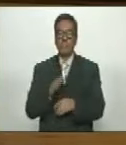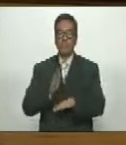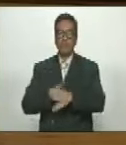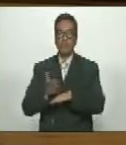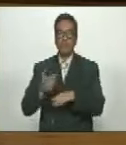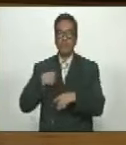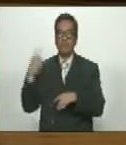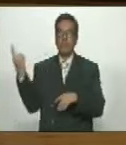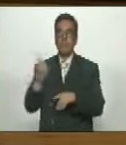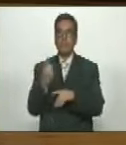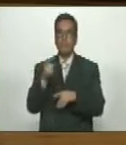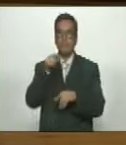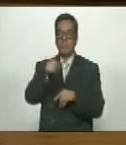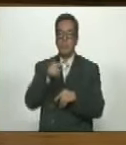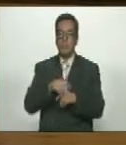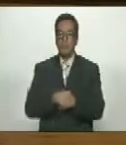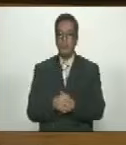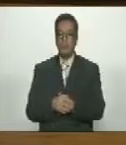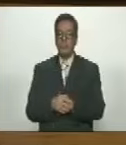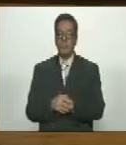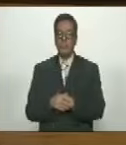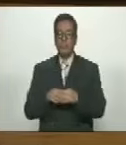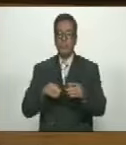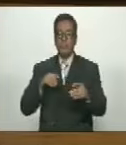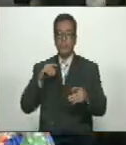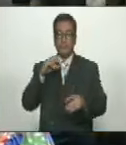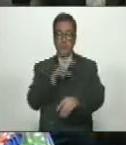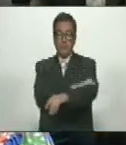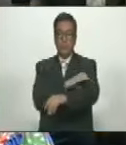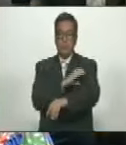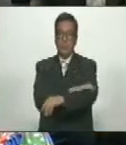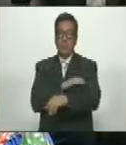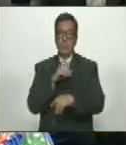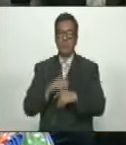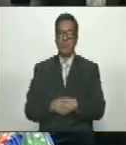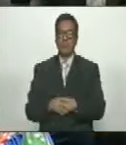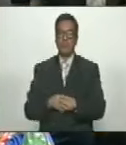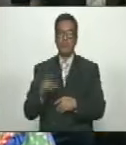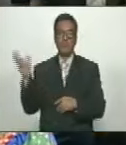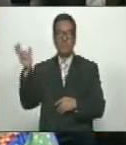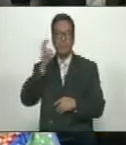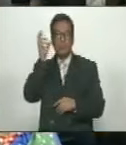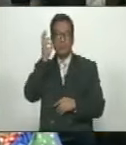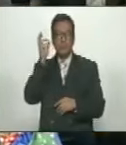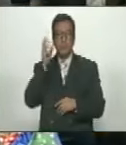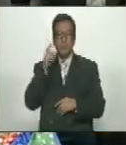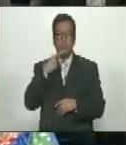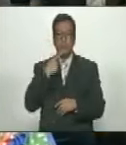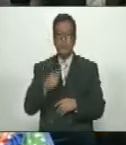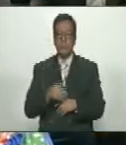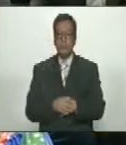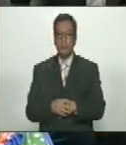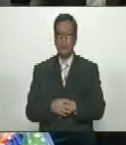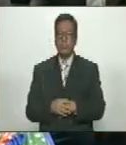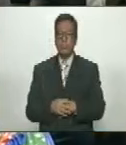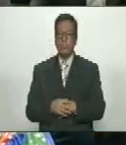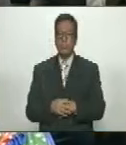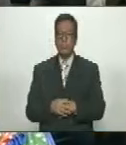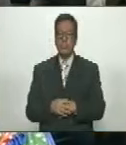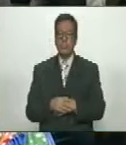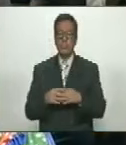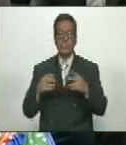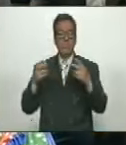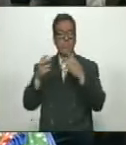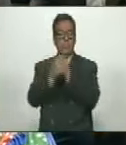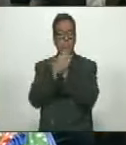por ahí vienen los tiros opositores se lo escuchamos ayer a a un fantasma